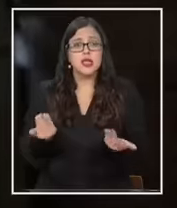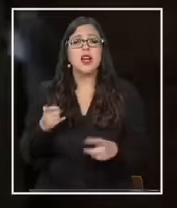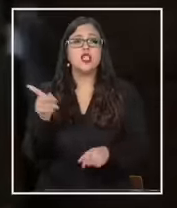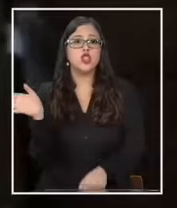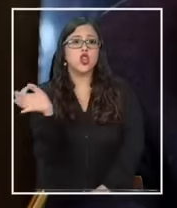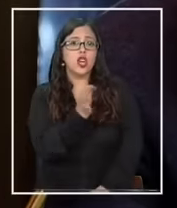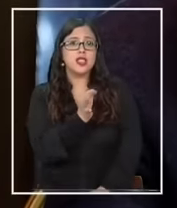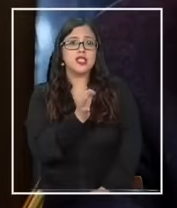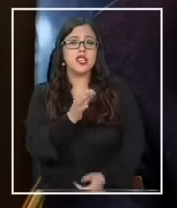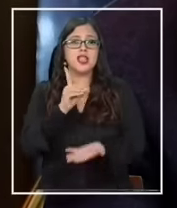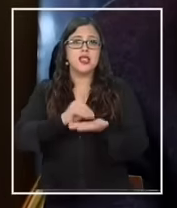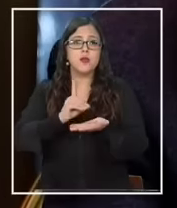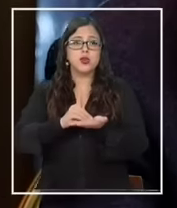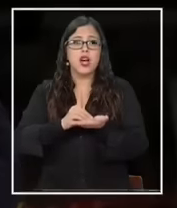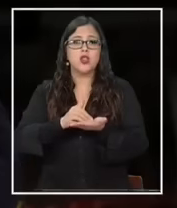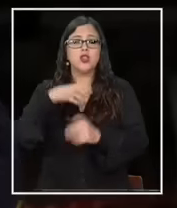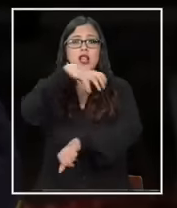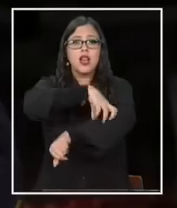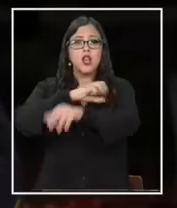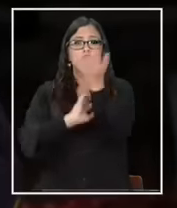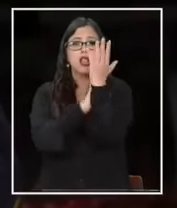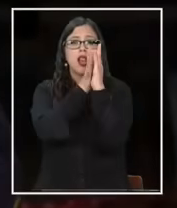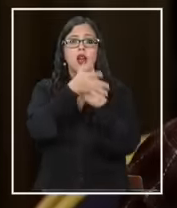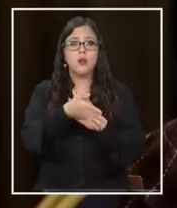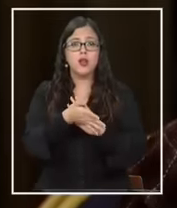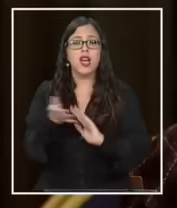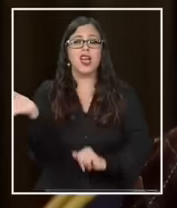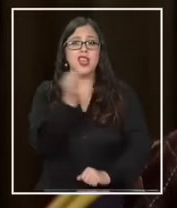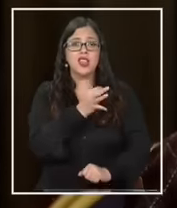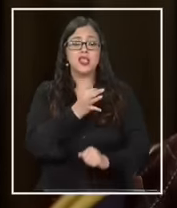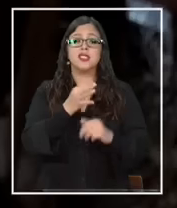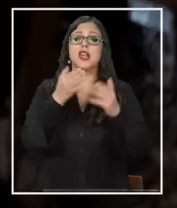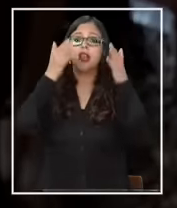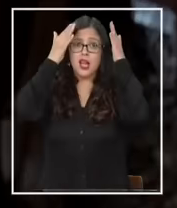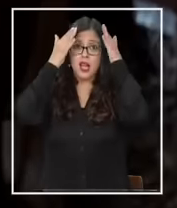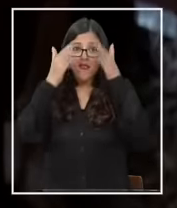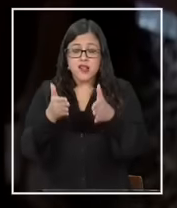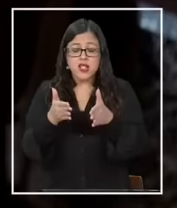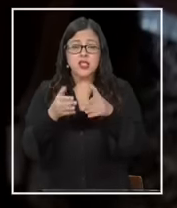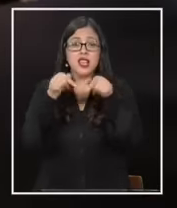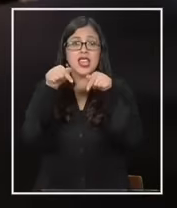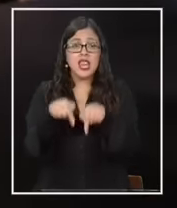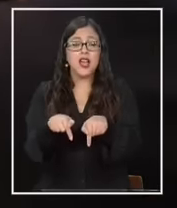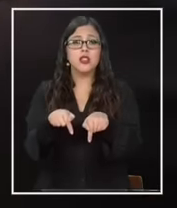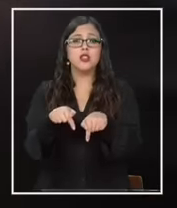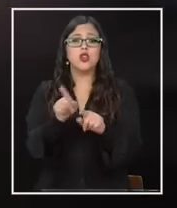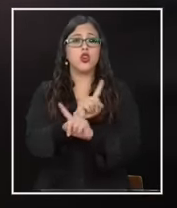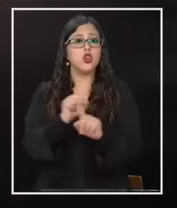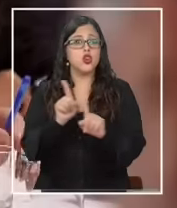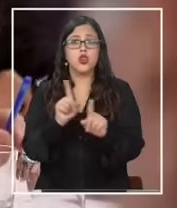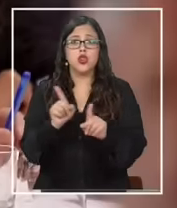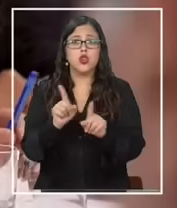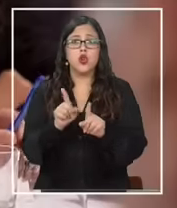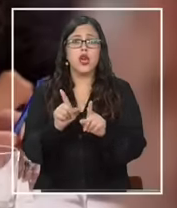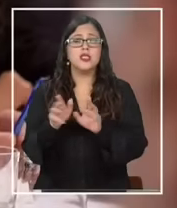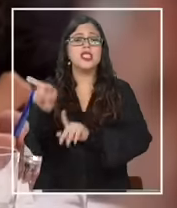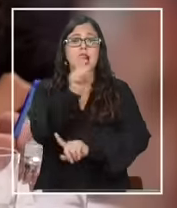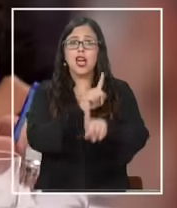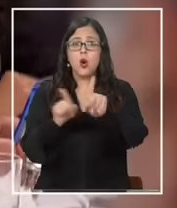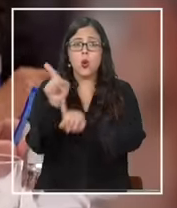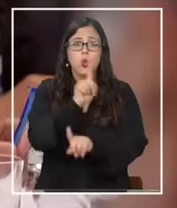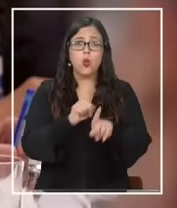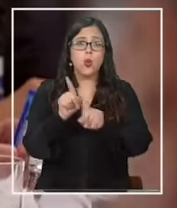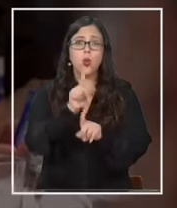Miguel Mellado Suazo diputado por la Araucanía por último quiero enfatizar que esto no es ni será excusa